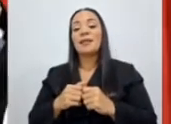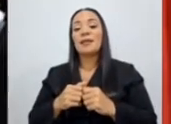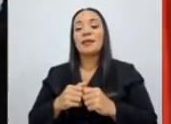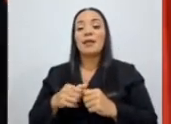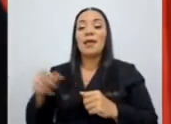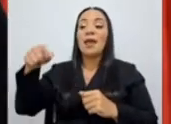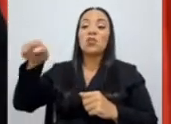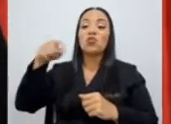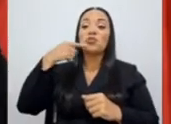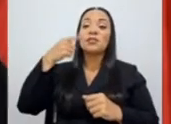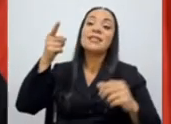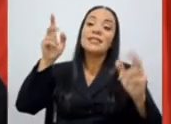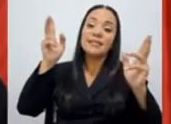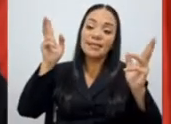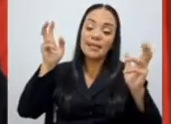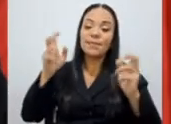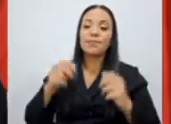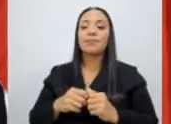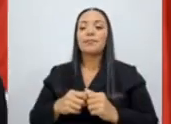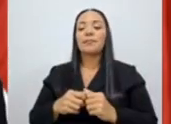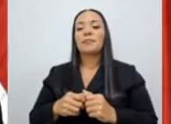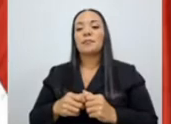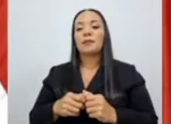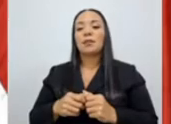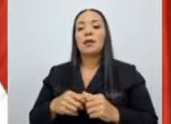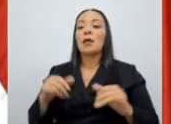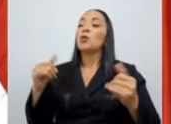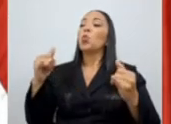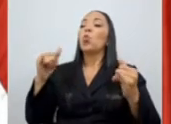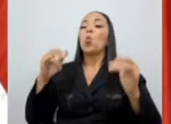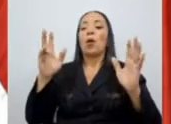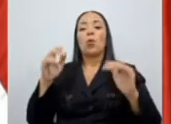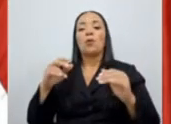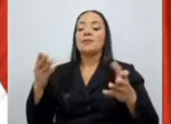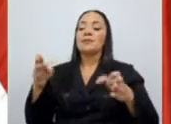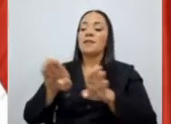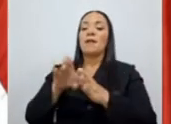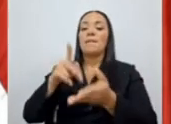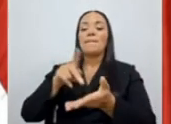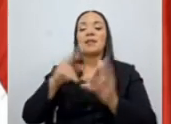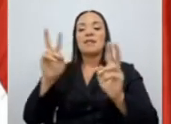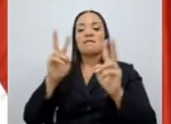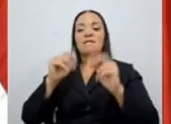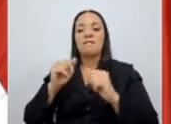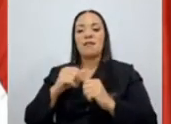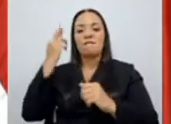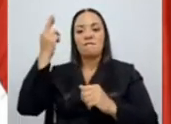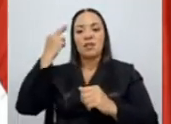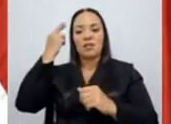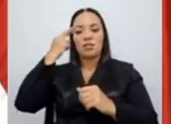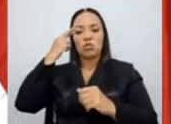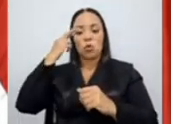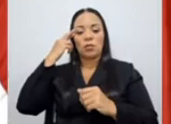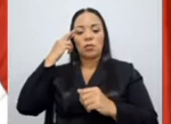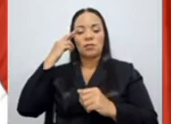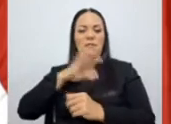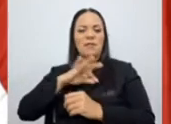ellos, cerrar parque viva por razones diferentes al bienestar público.